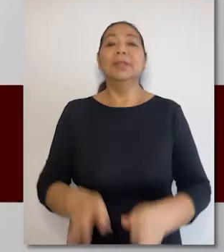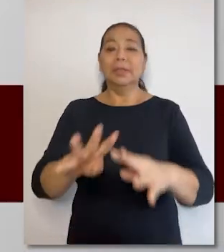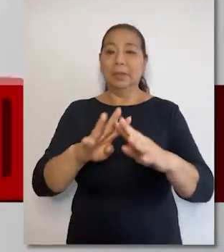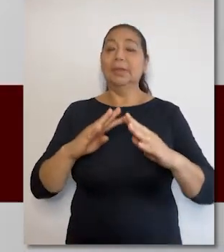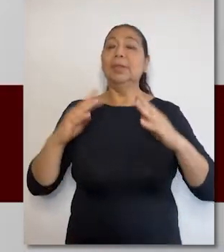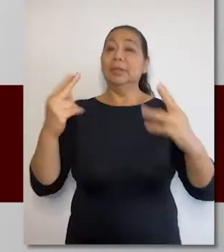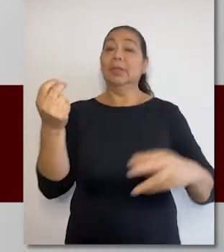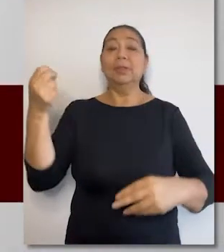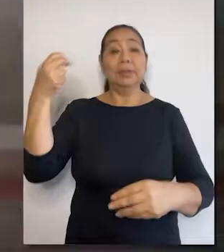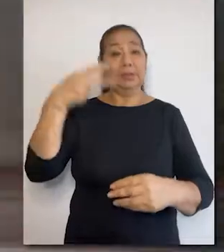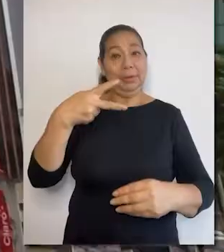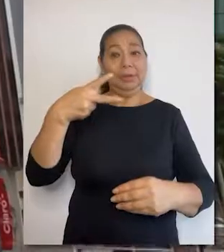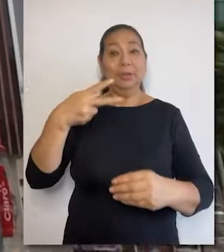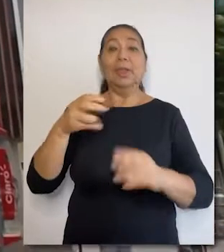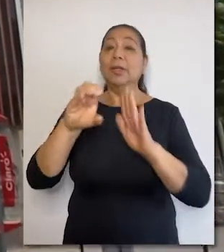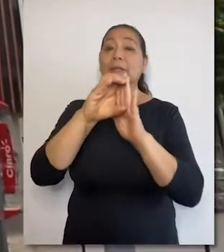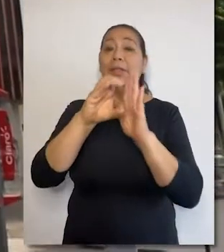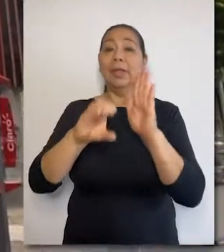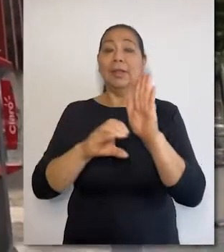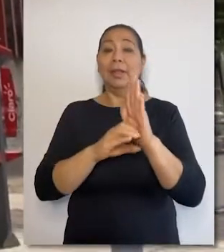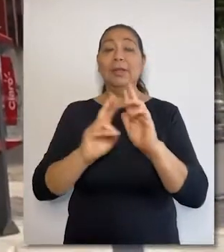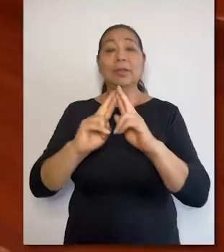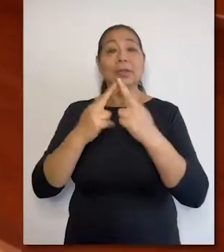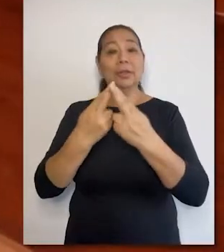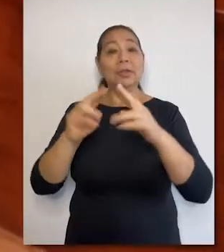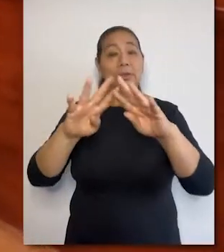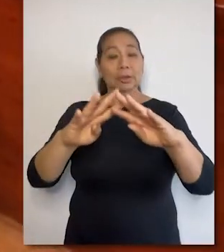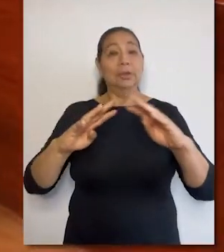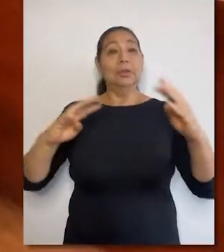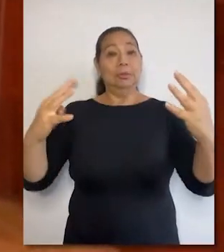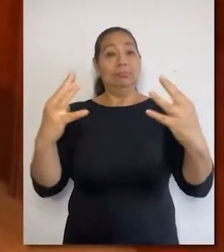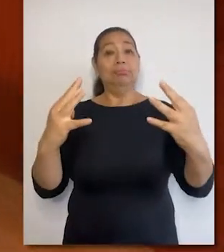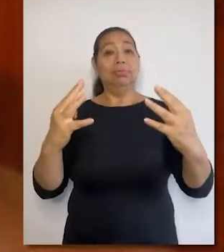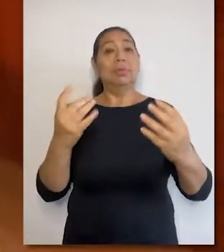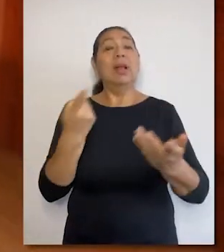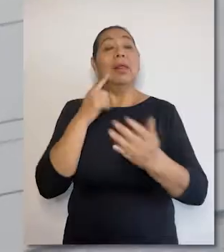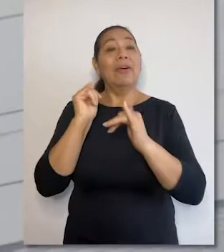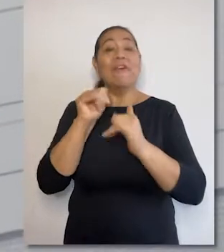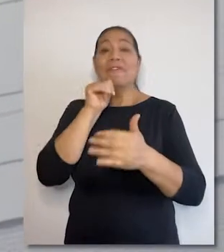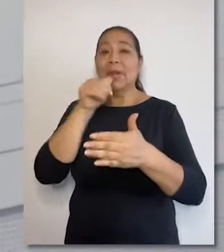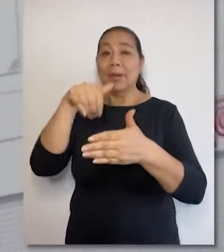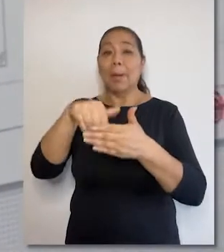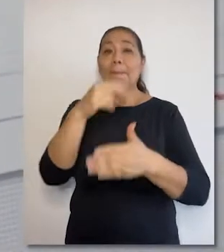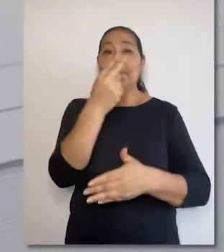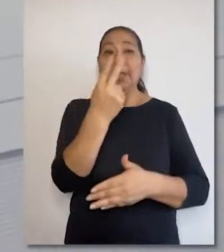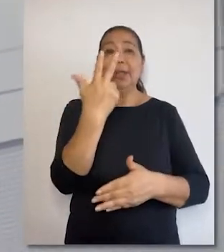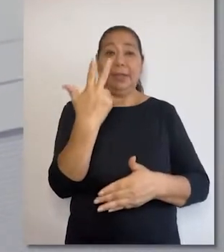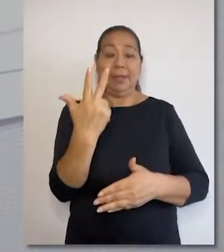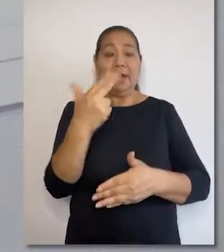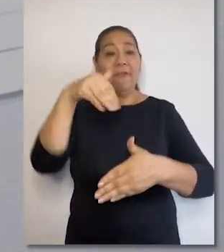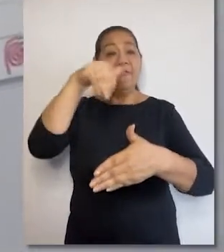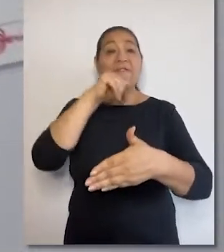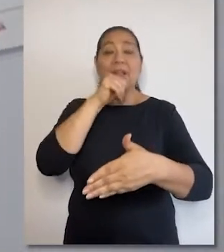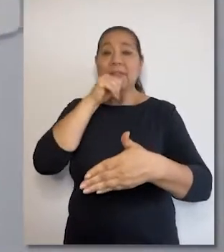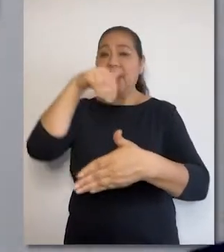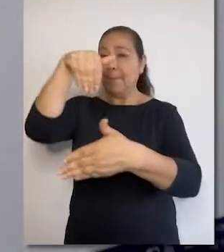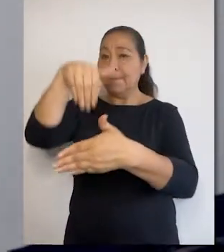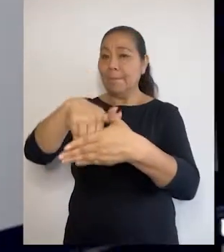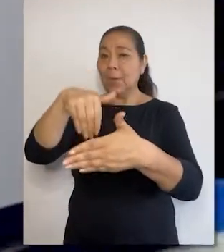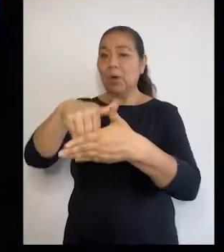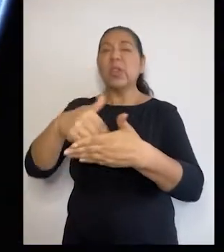La Sala Segunda del Tribunal Constitucional sesionó en audiencia pública remota y dejó al voto 23 procesos